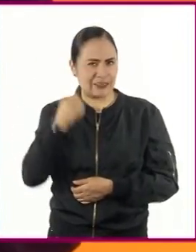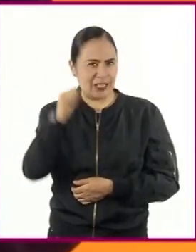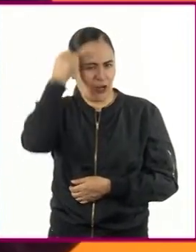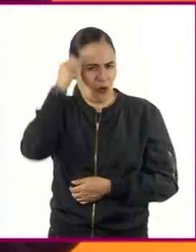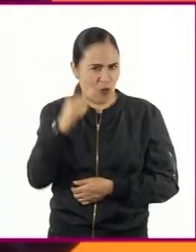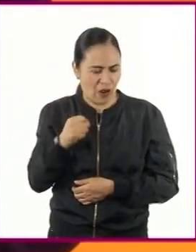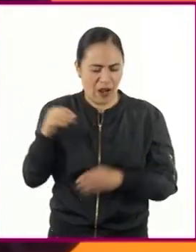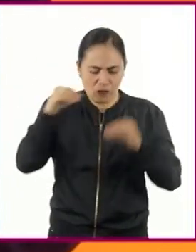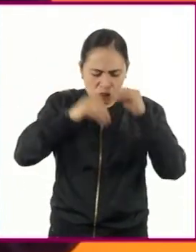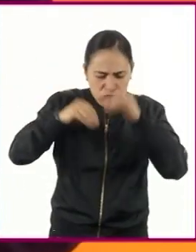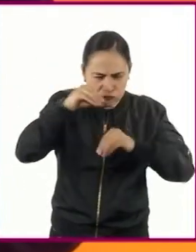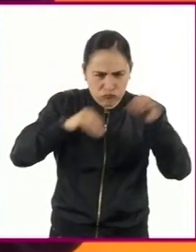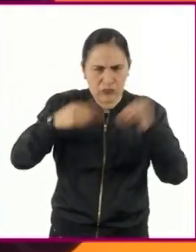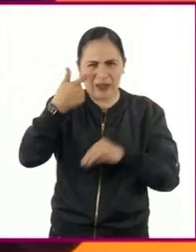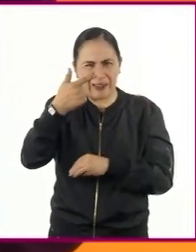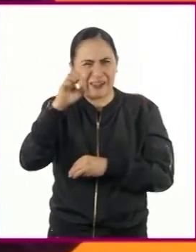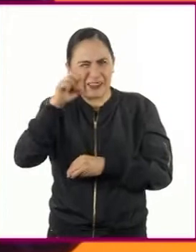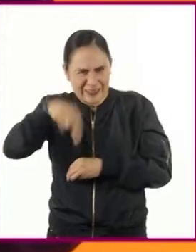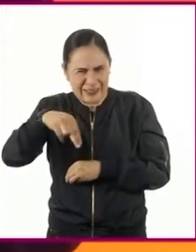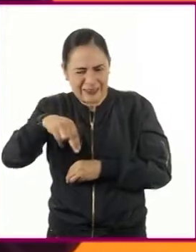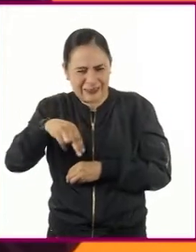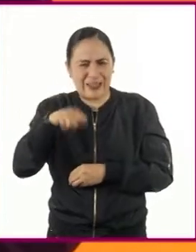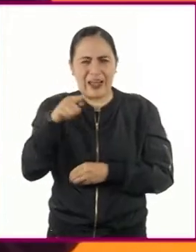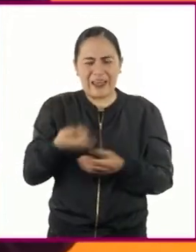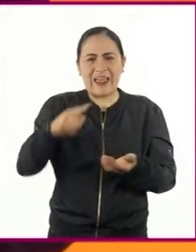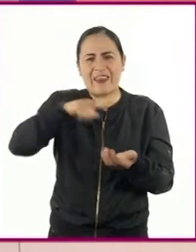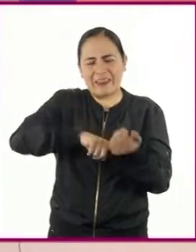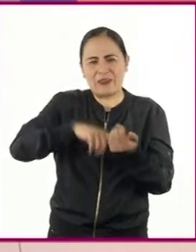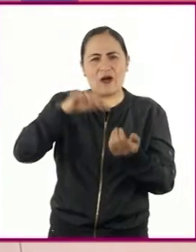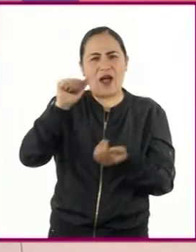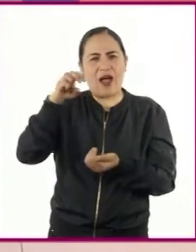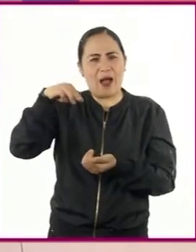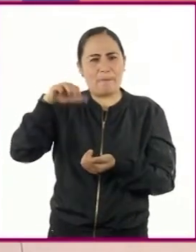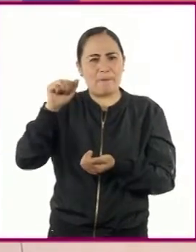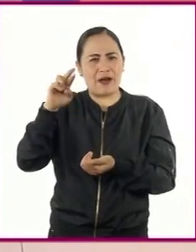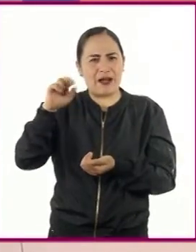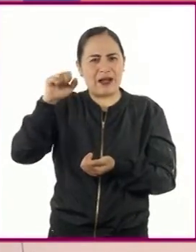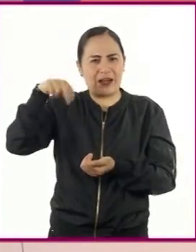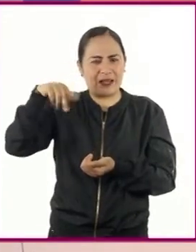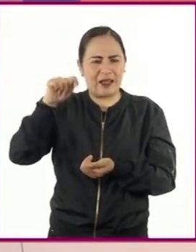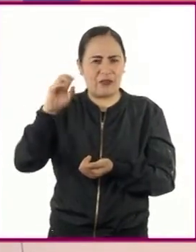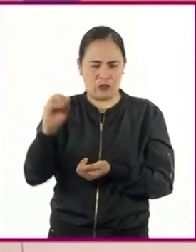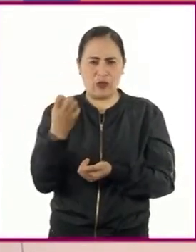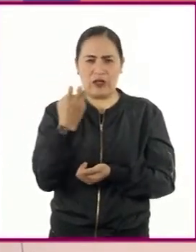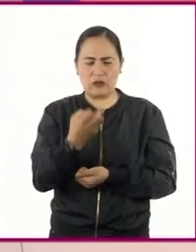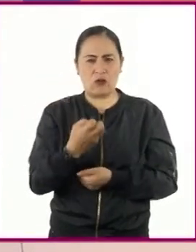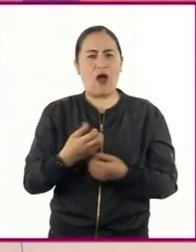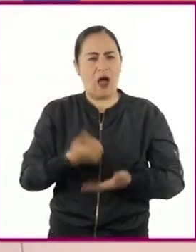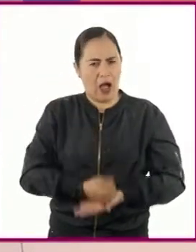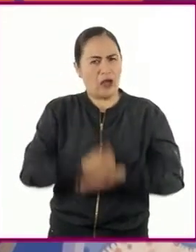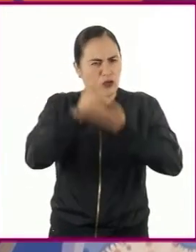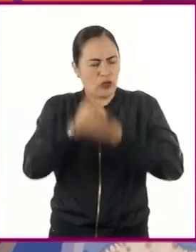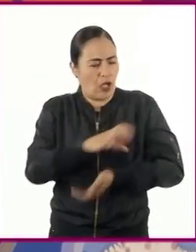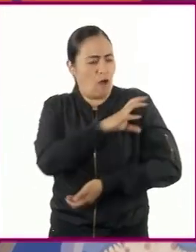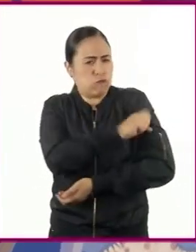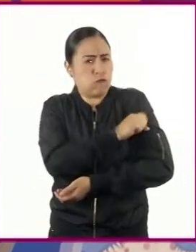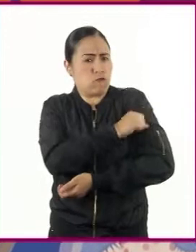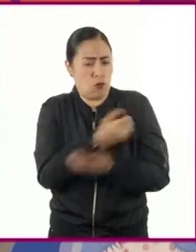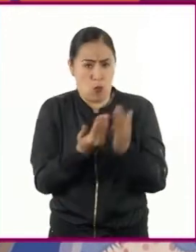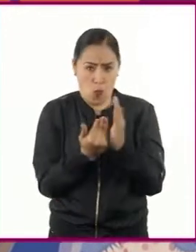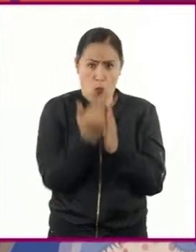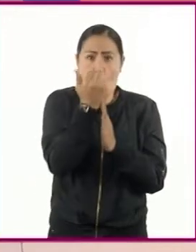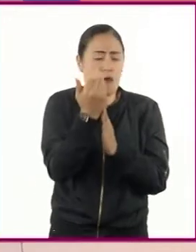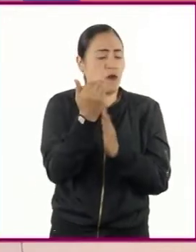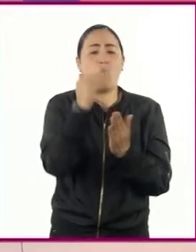jitomate para incorporar en su fruto una proteína del amaranto. Esta reduce la hipertensión y según los resultados que han obtenido,